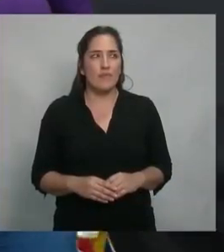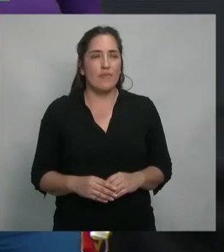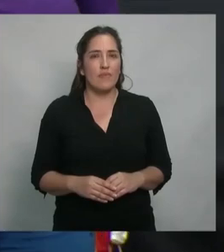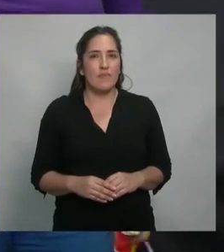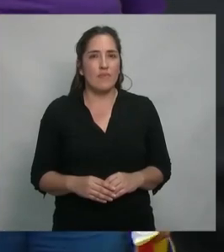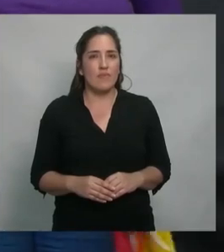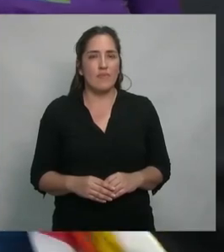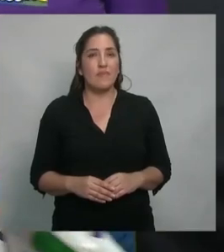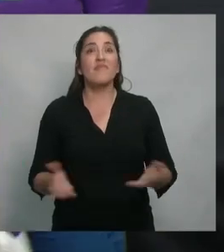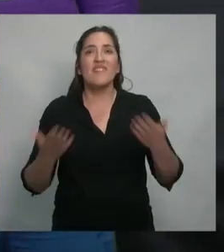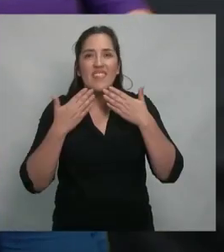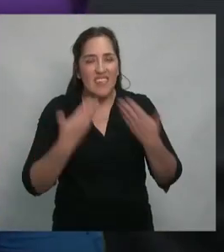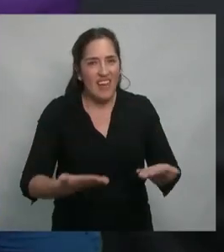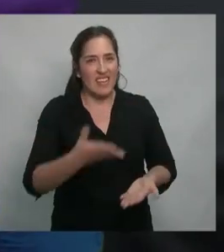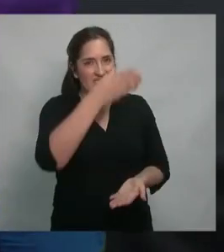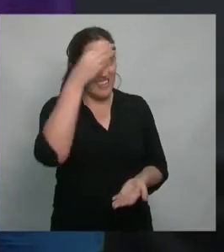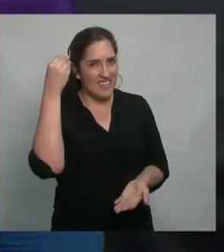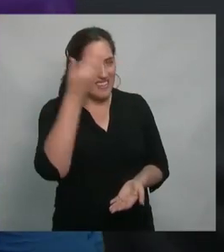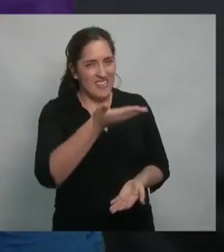Gracias, Cristina.